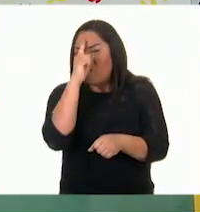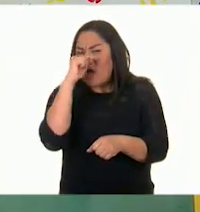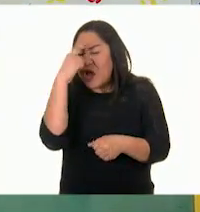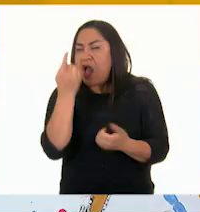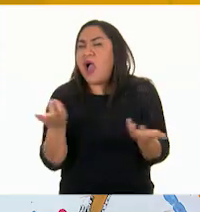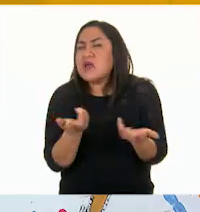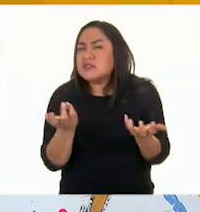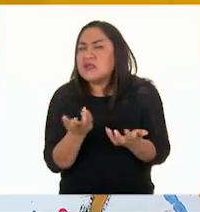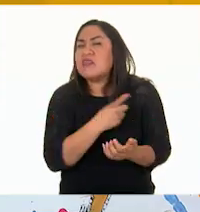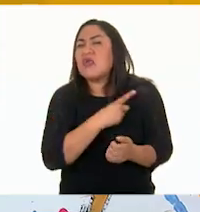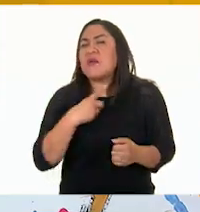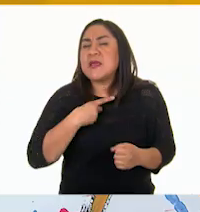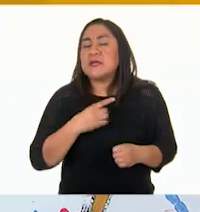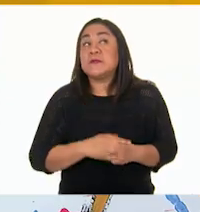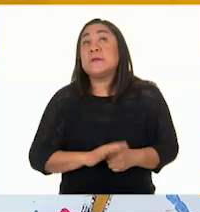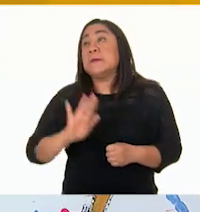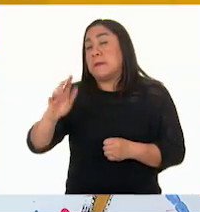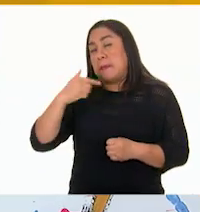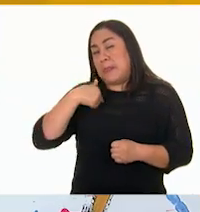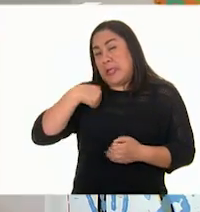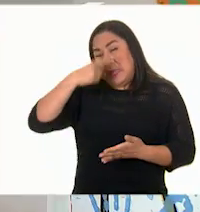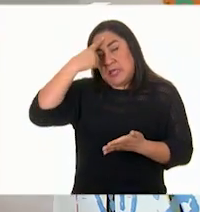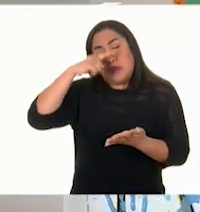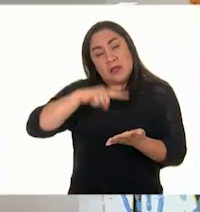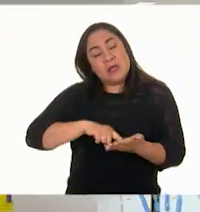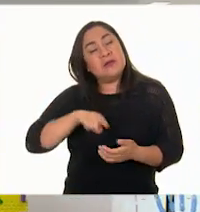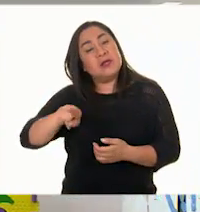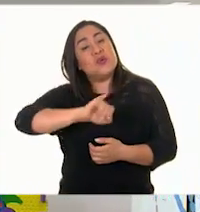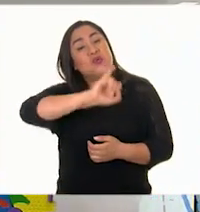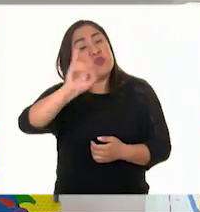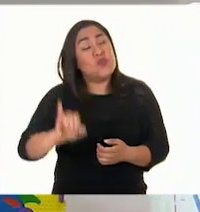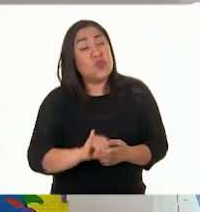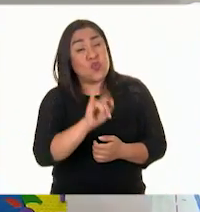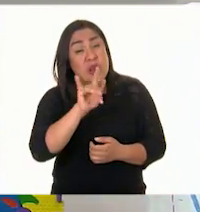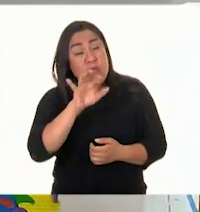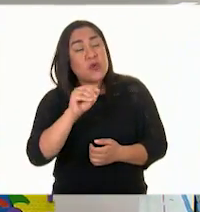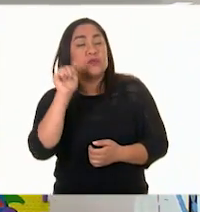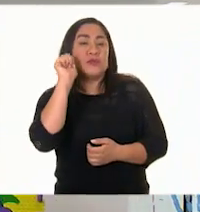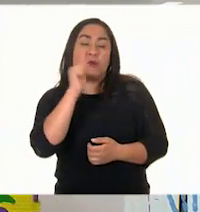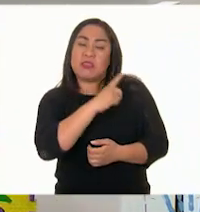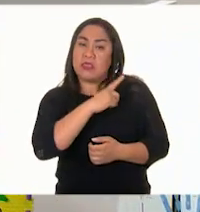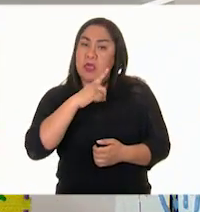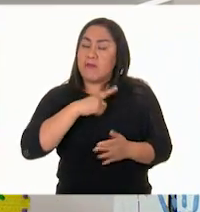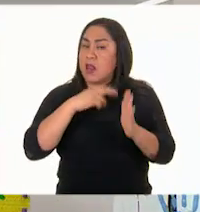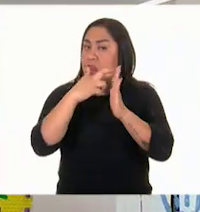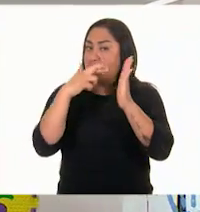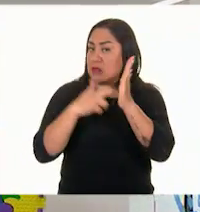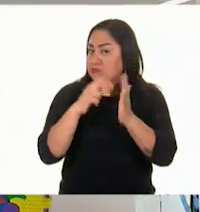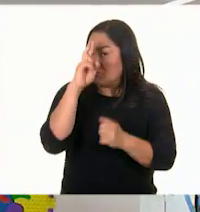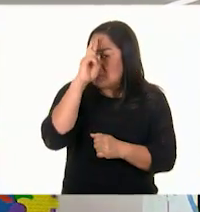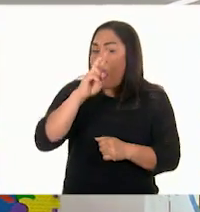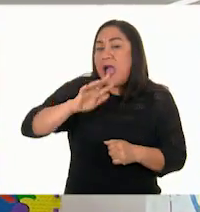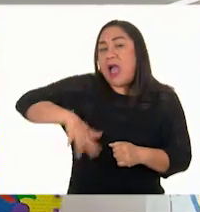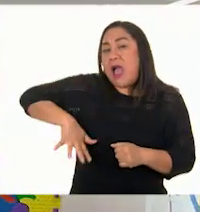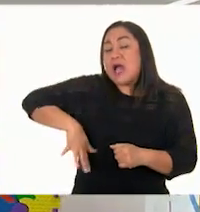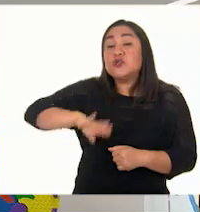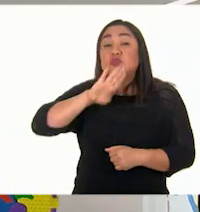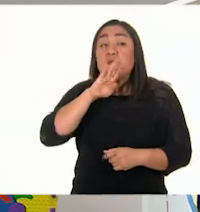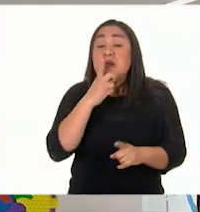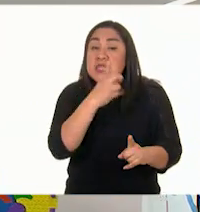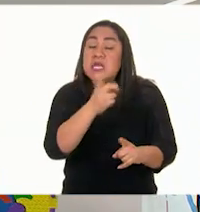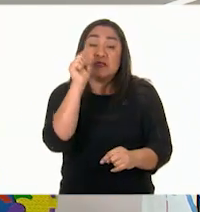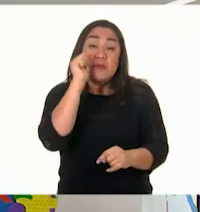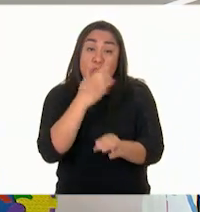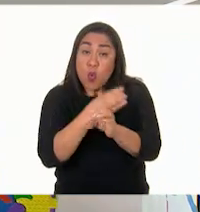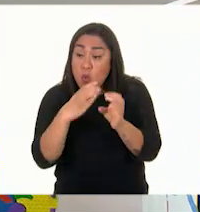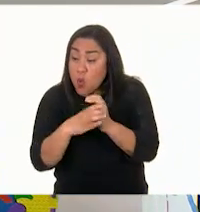Pues, yo creo que una buena solución es que Julio respete siempre la regla de que, la que le dijo su mamá, de poner las cosas siempre en